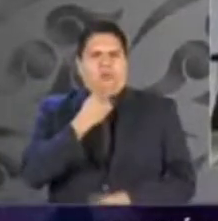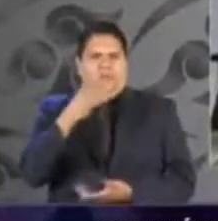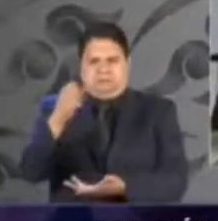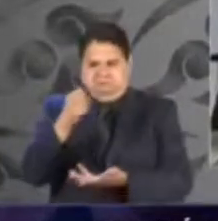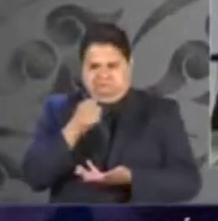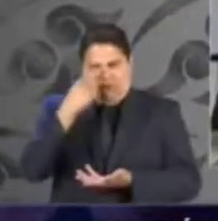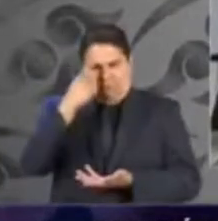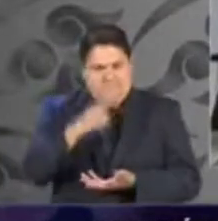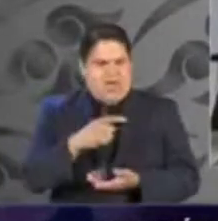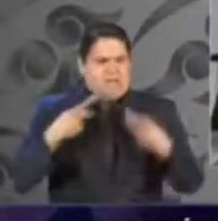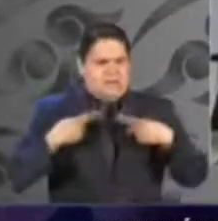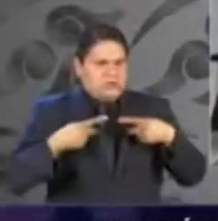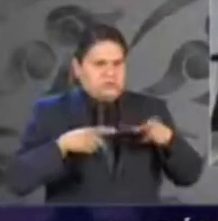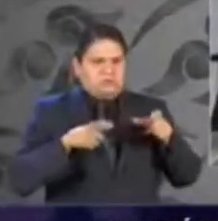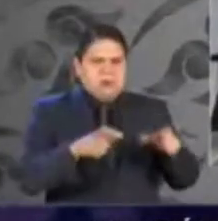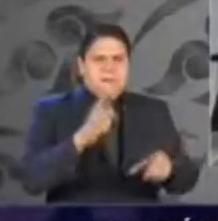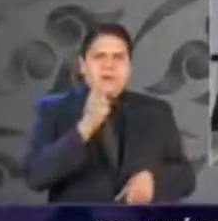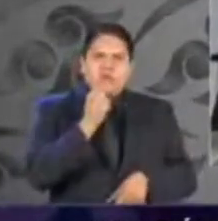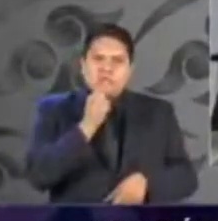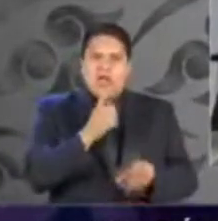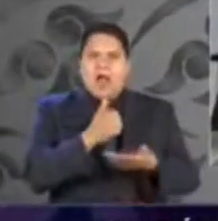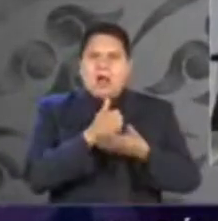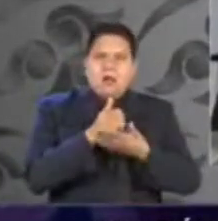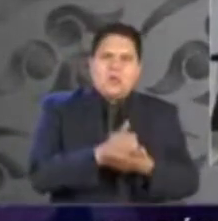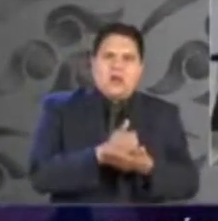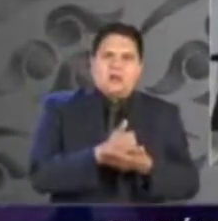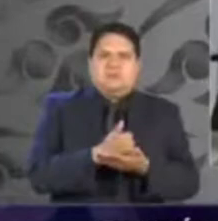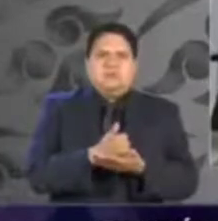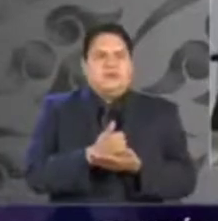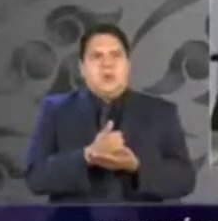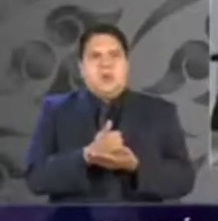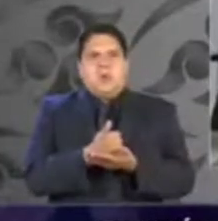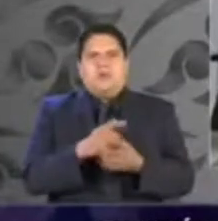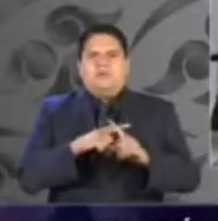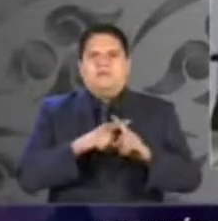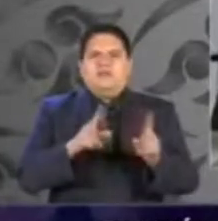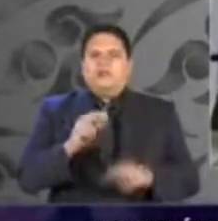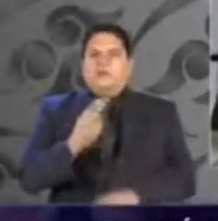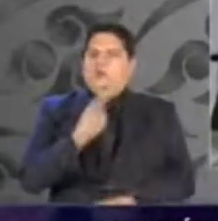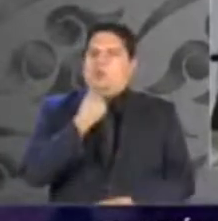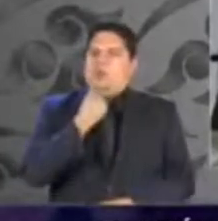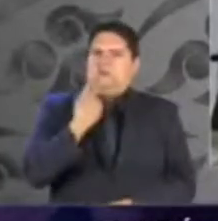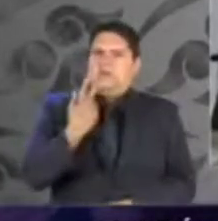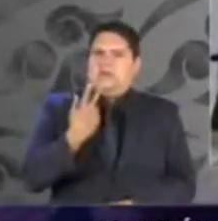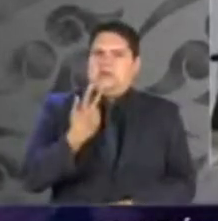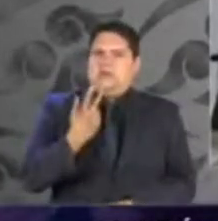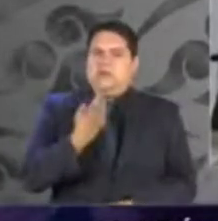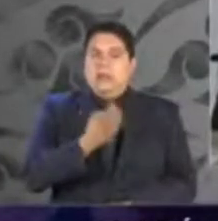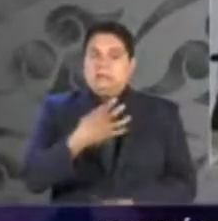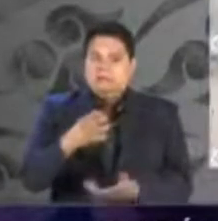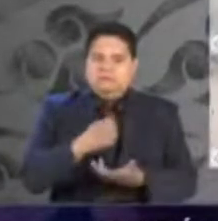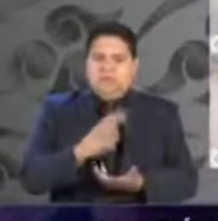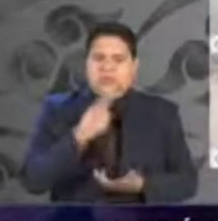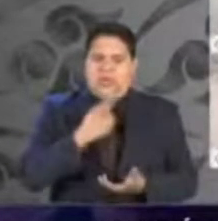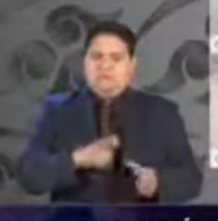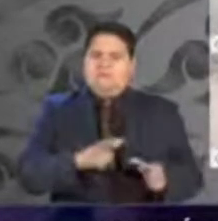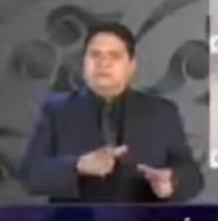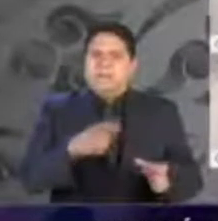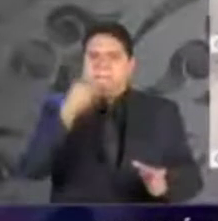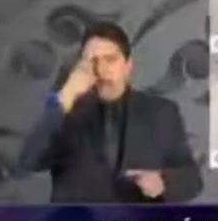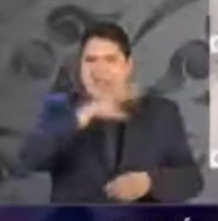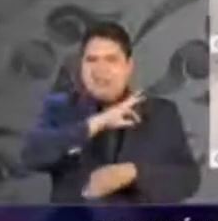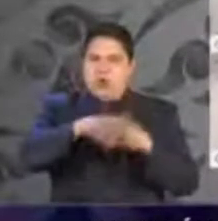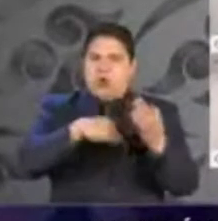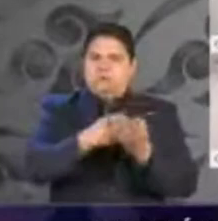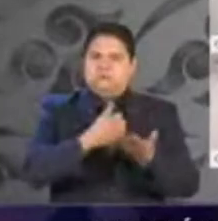toda vez que, de acuerdo con los datos del Secretario Ejecutivo del Sistema Nacional de Seguridad, no ha ejercido cabalmente